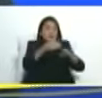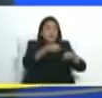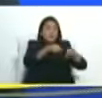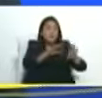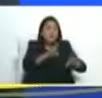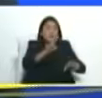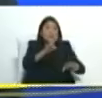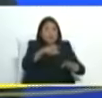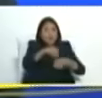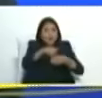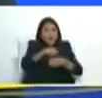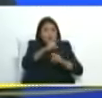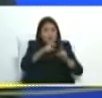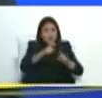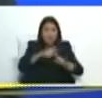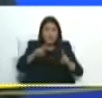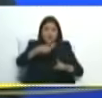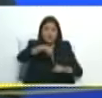ganamos